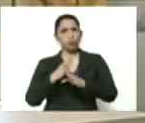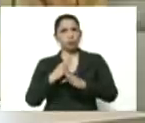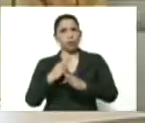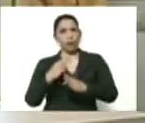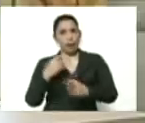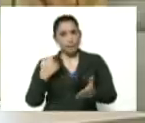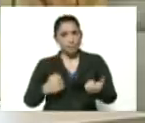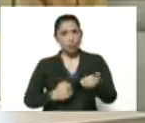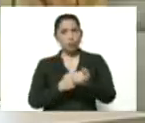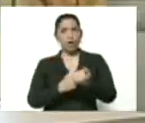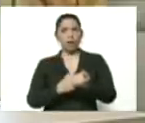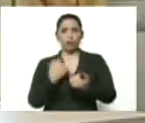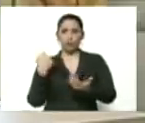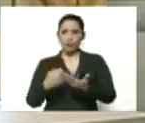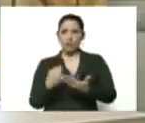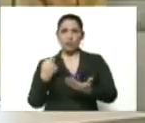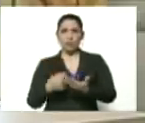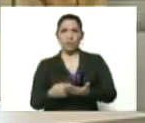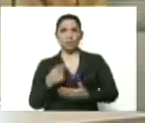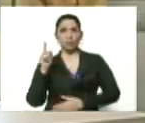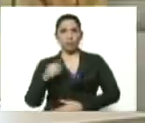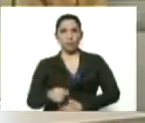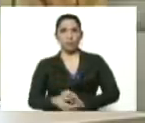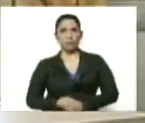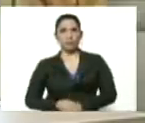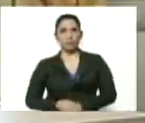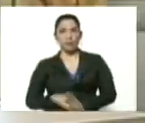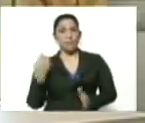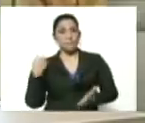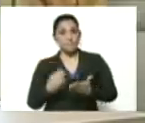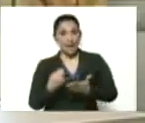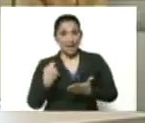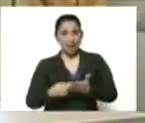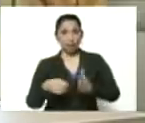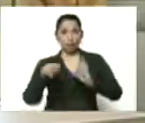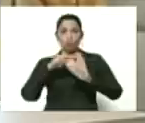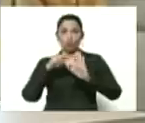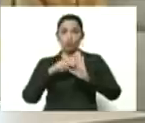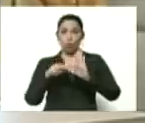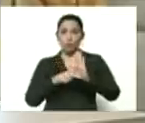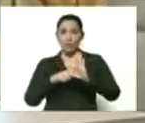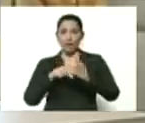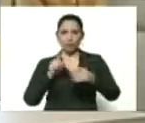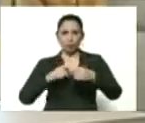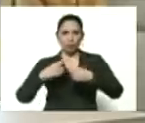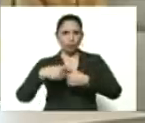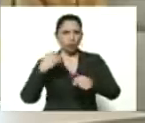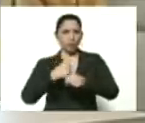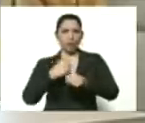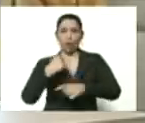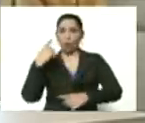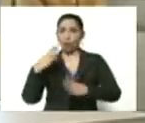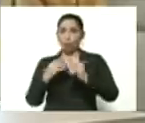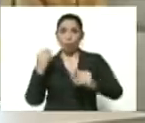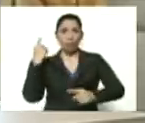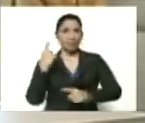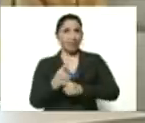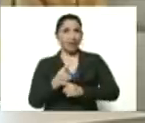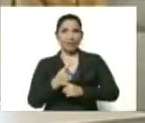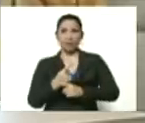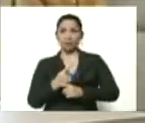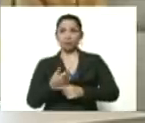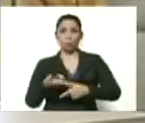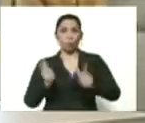financiamiento blando y además pagándole la nómina, todo eso tiene que cumplirse a rajatabla